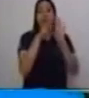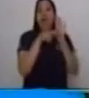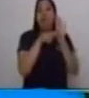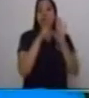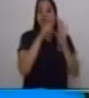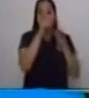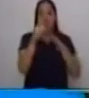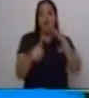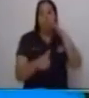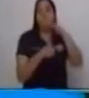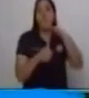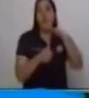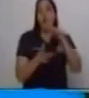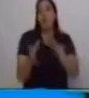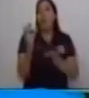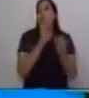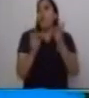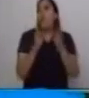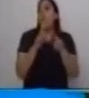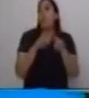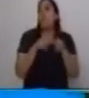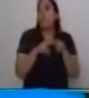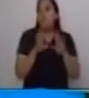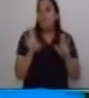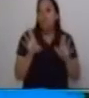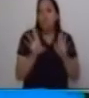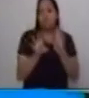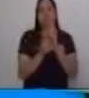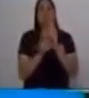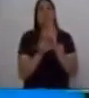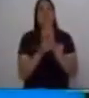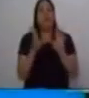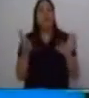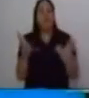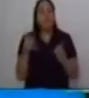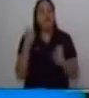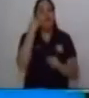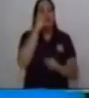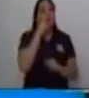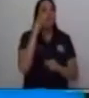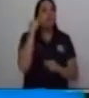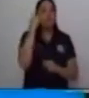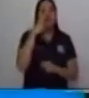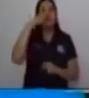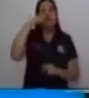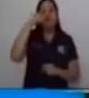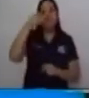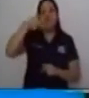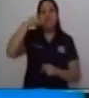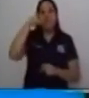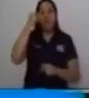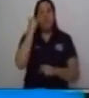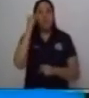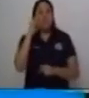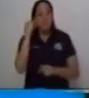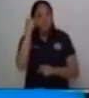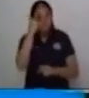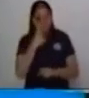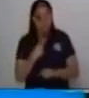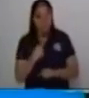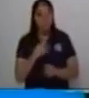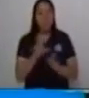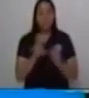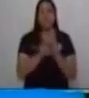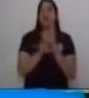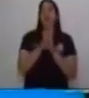depende de en este caso tenemos las subordinadas sustantivas adverbiales y adjetivas piensa